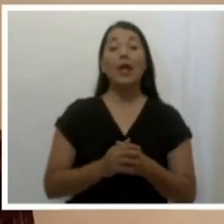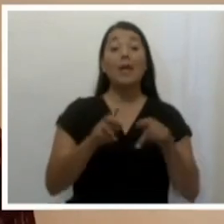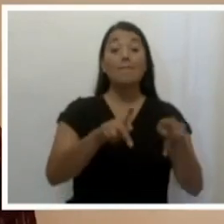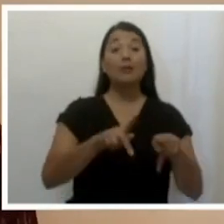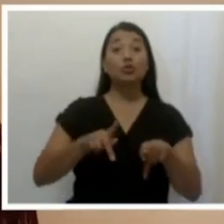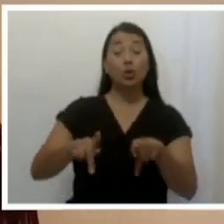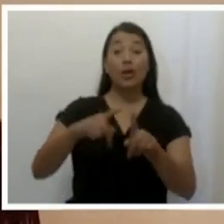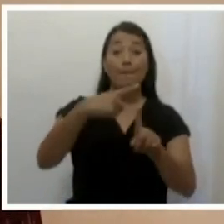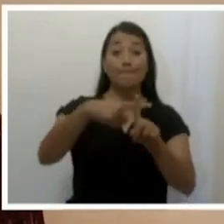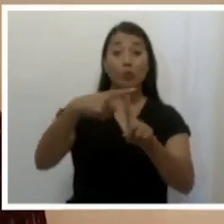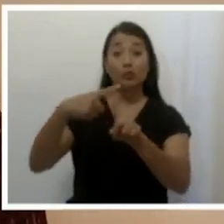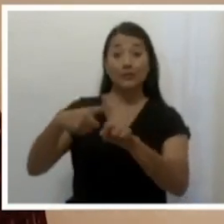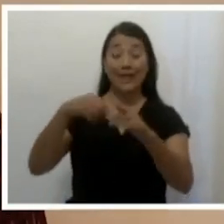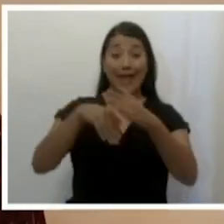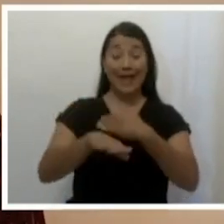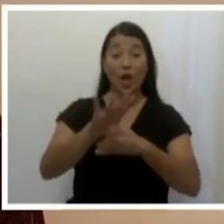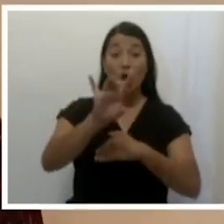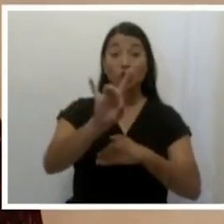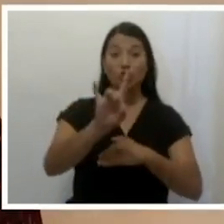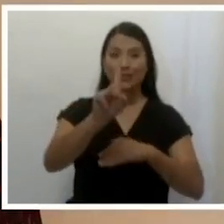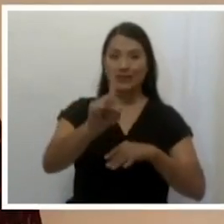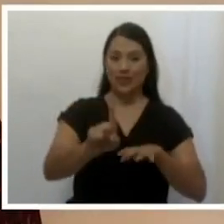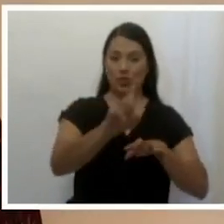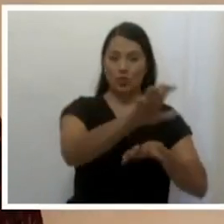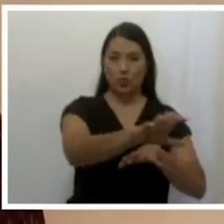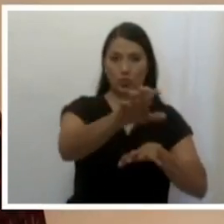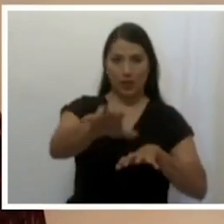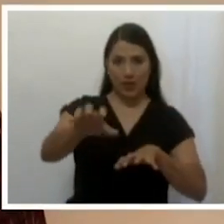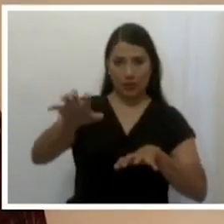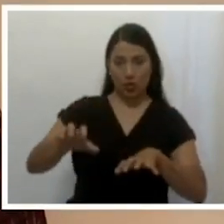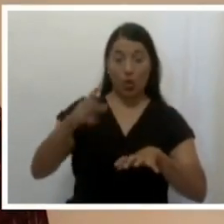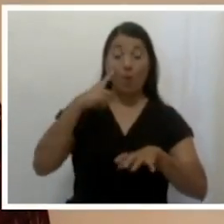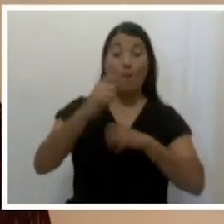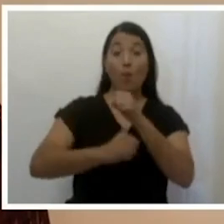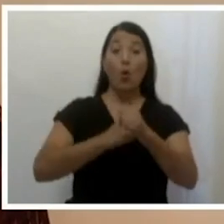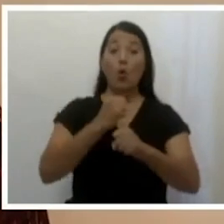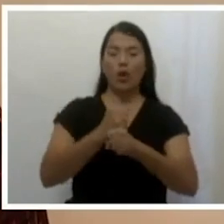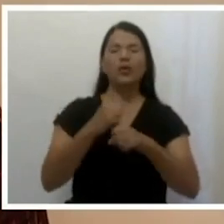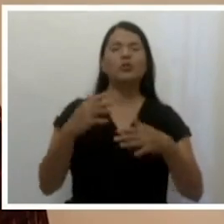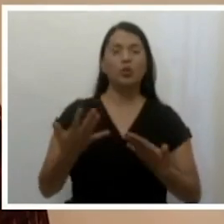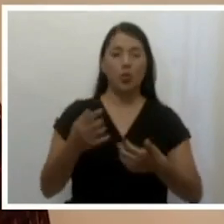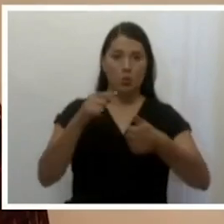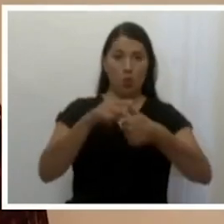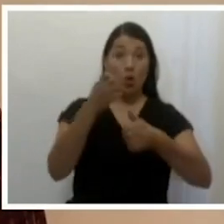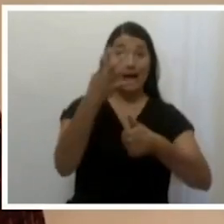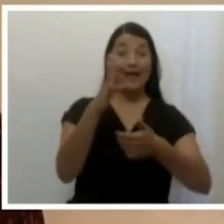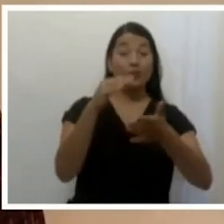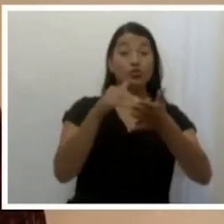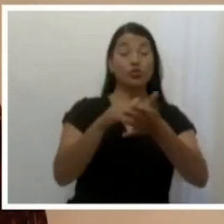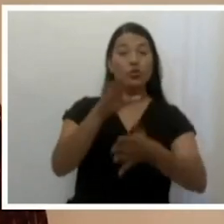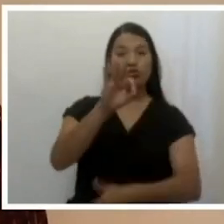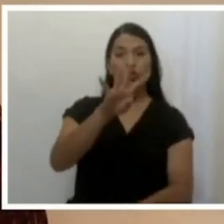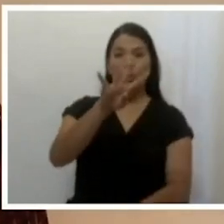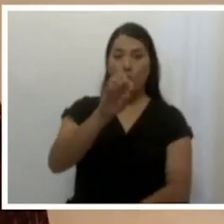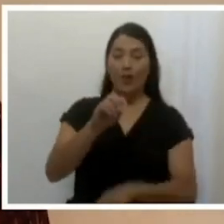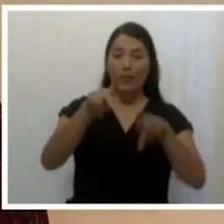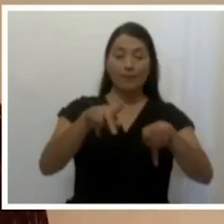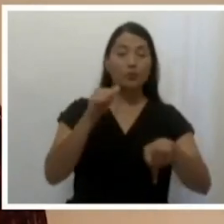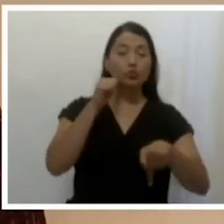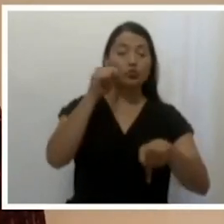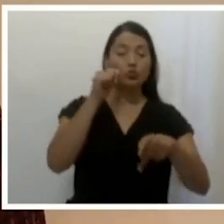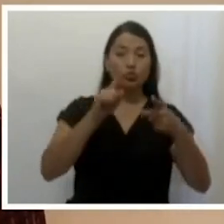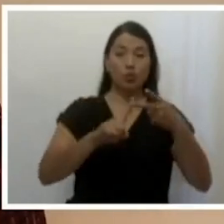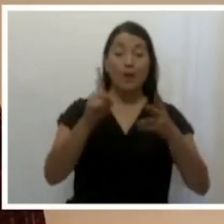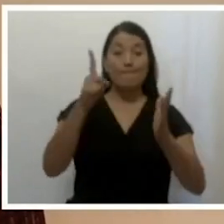positivos en 81 cantones. Por edad tenemos 14,940 adultos, 1